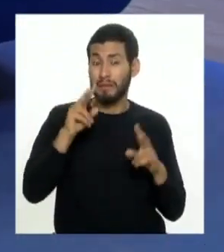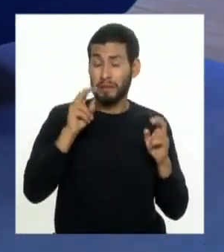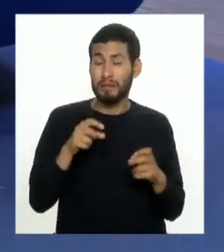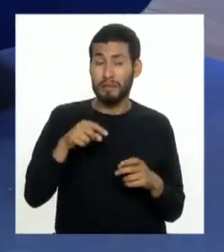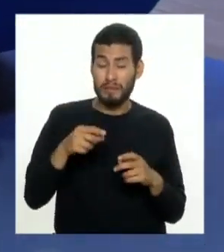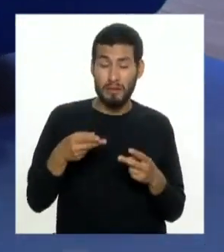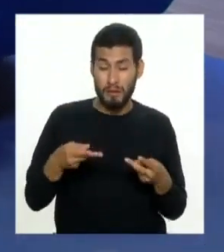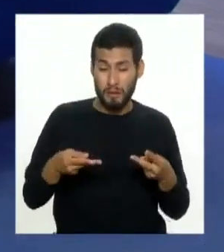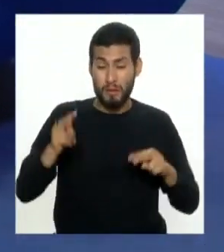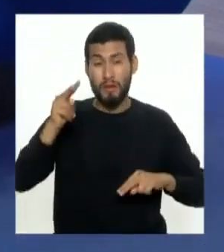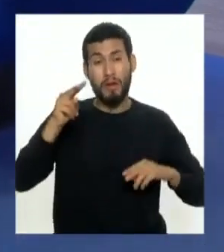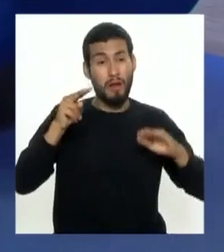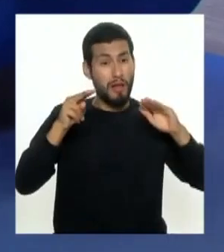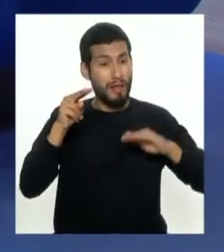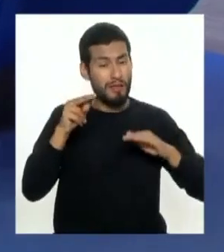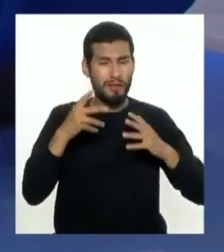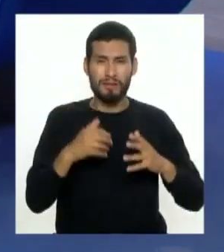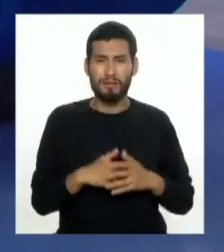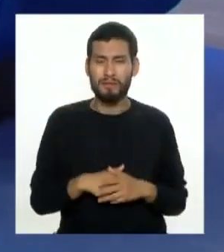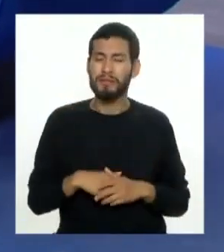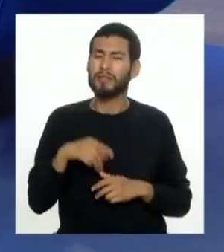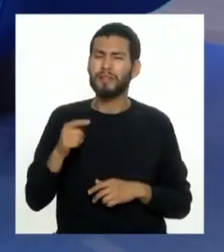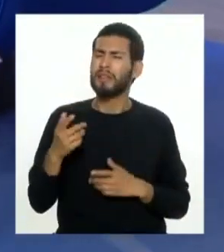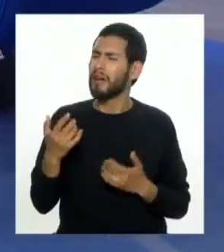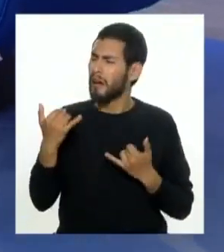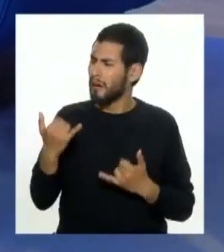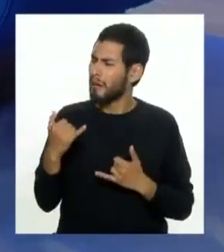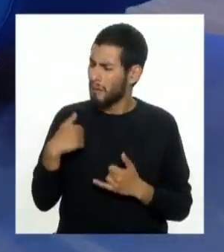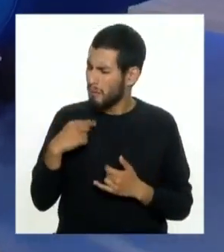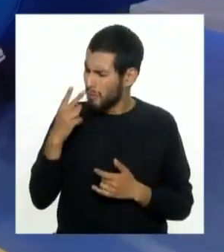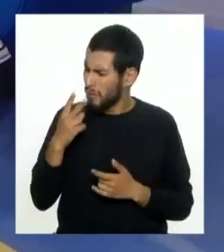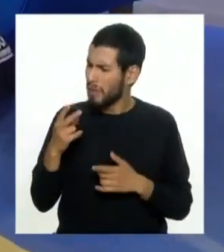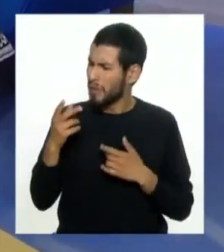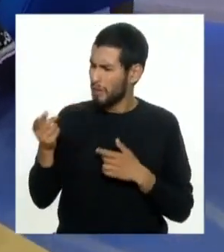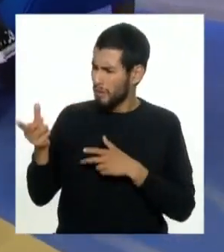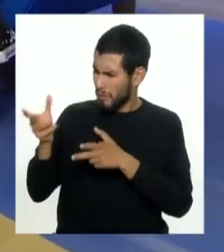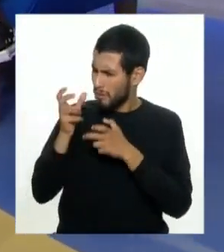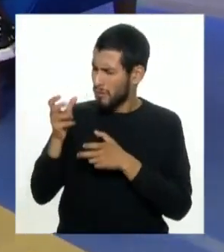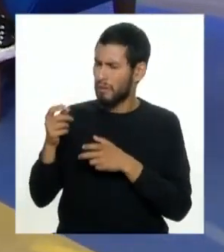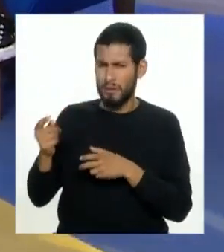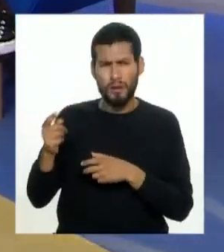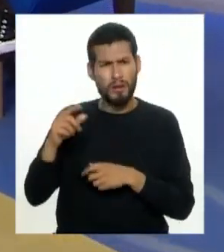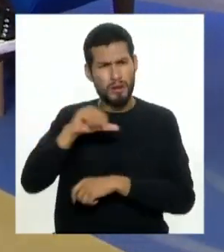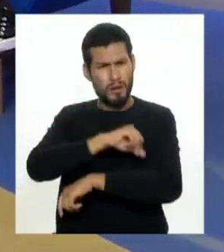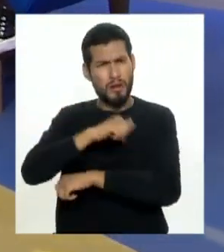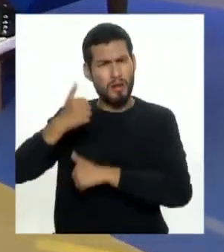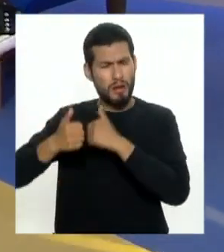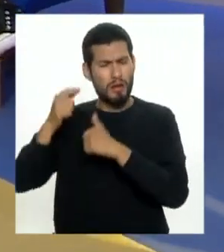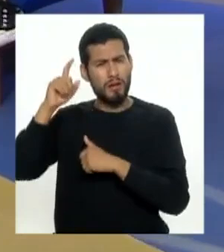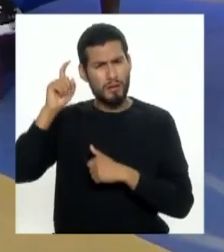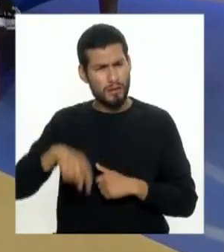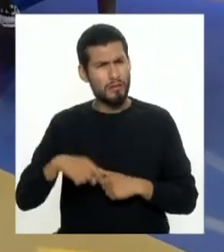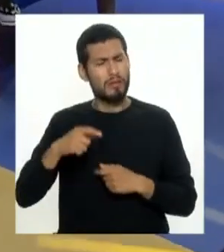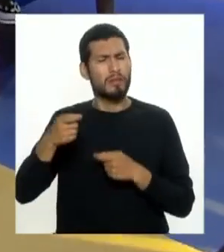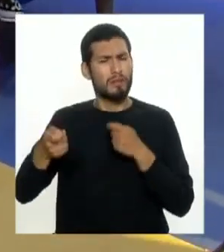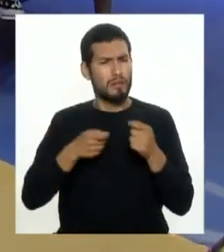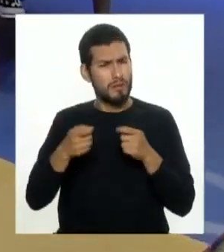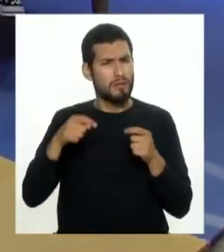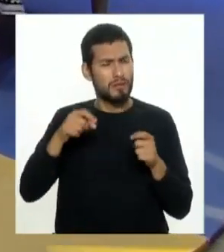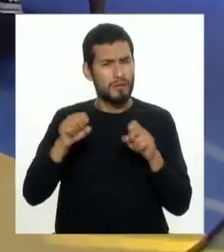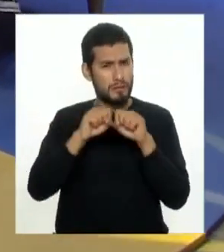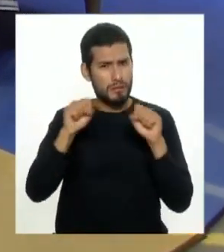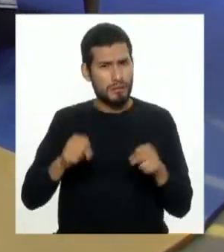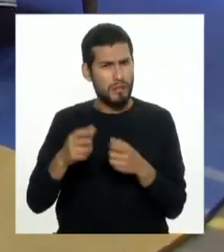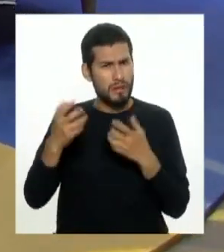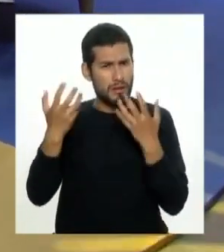reduflación ya pues estamos en tribu fíjate que ya ahora escuchándote yo creo que las autoridades deberían de regular el sistema